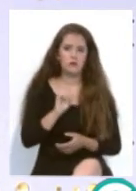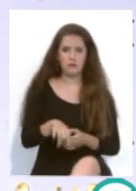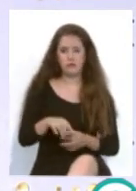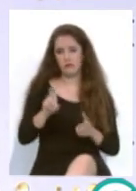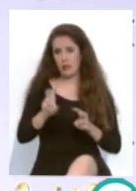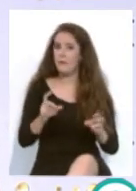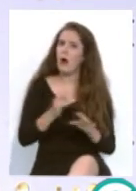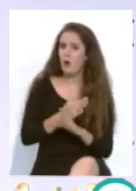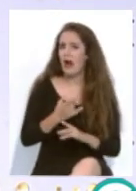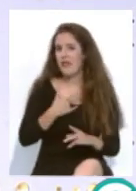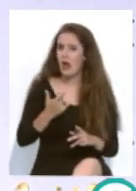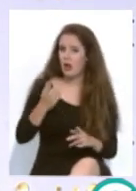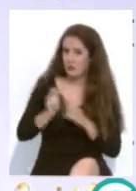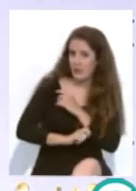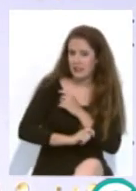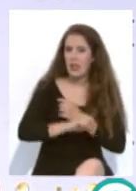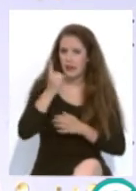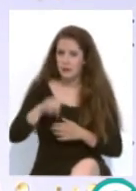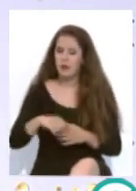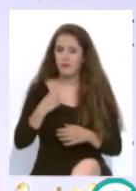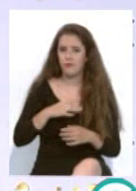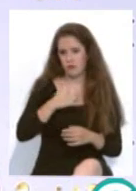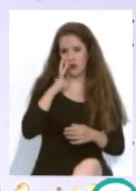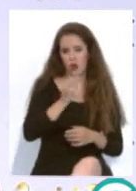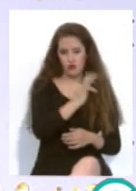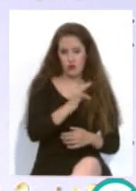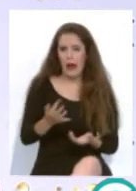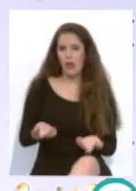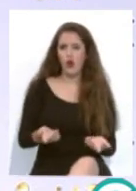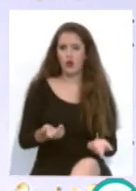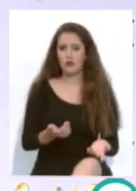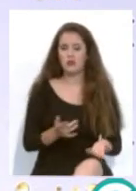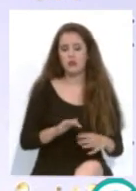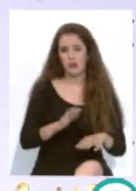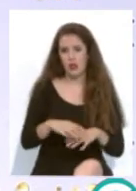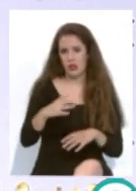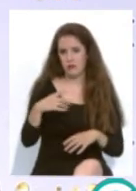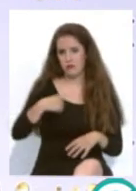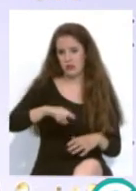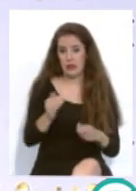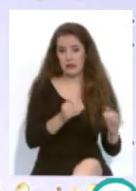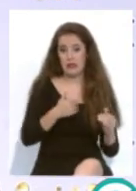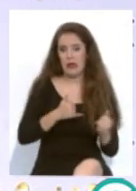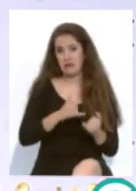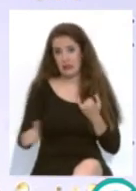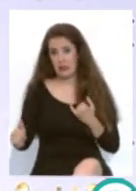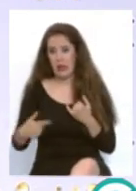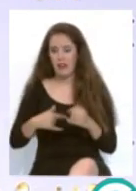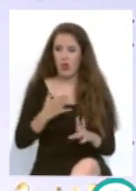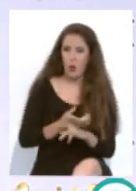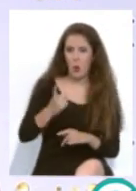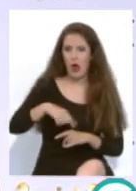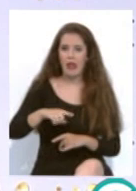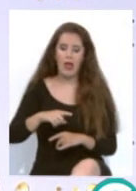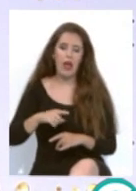de la balón de estrategia, todo eso yo creo que ha sumado, además de, yo creo que, esa racha final también de jugadas